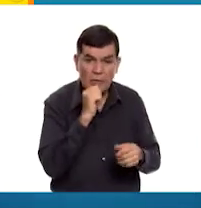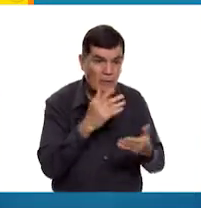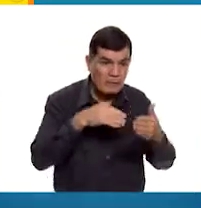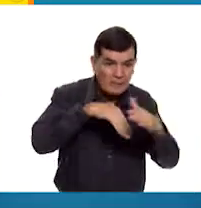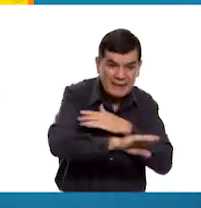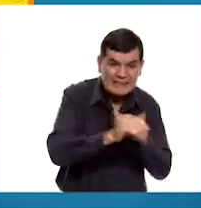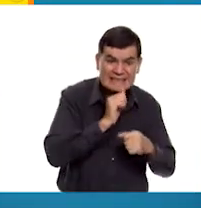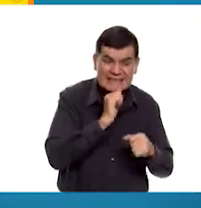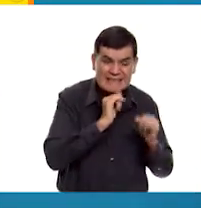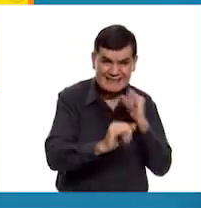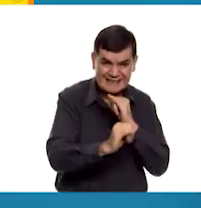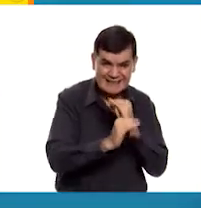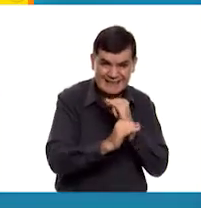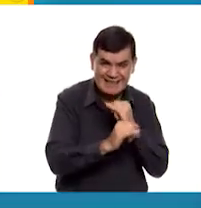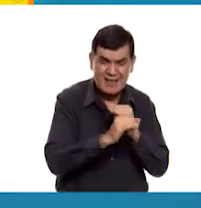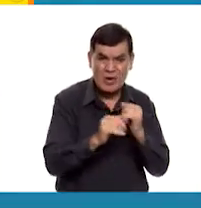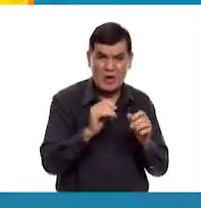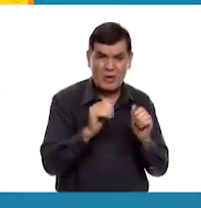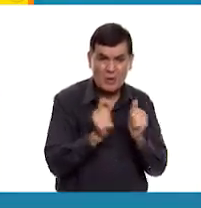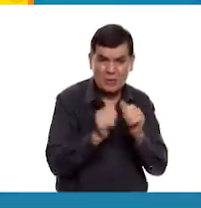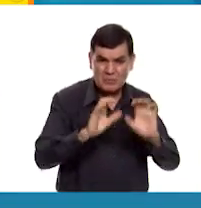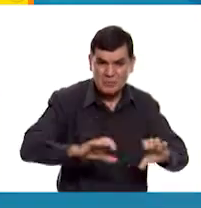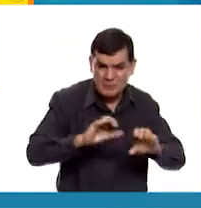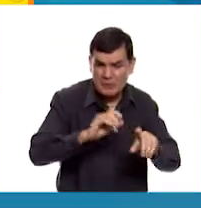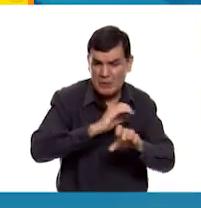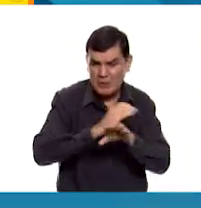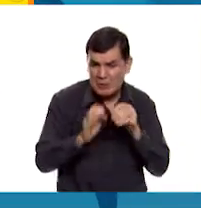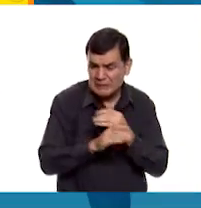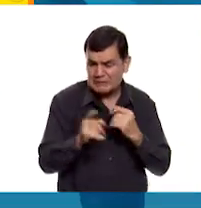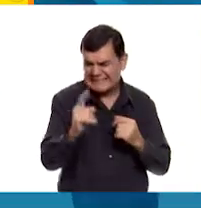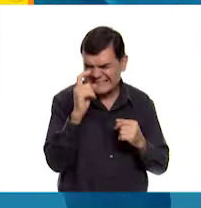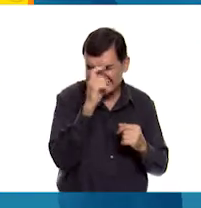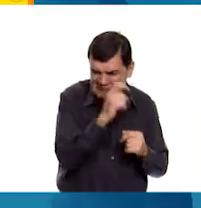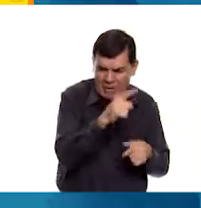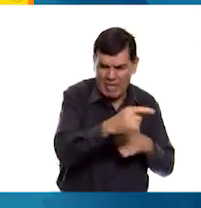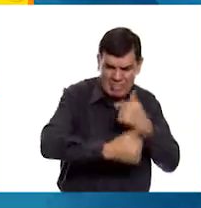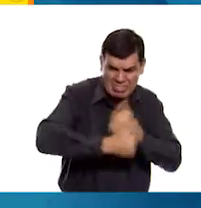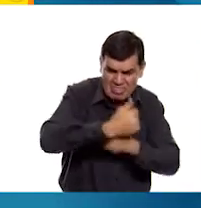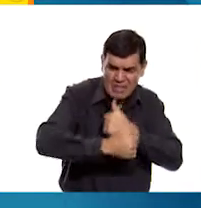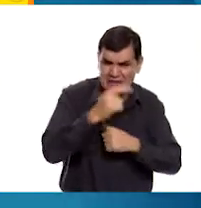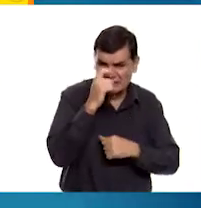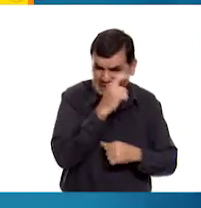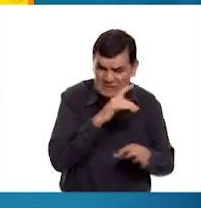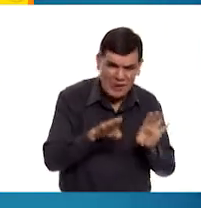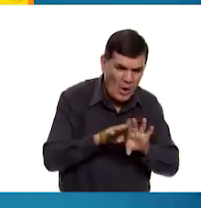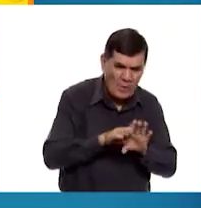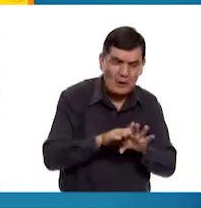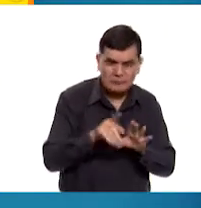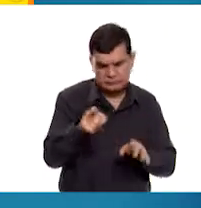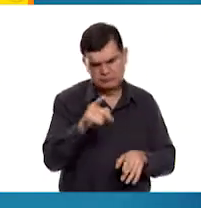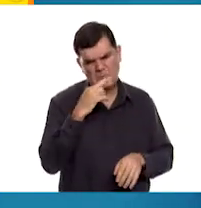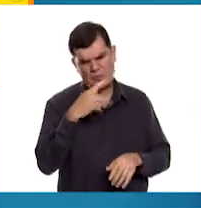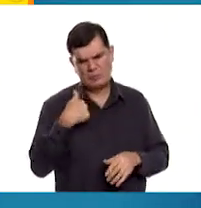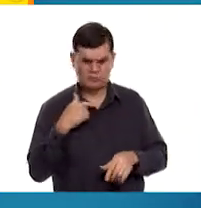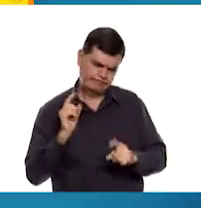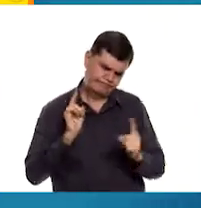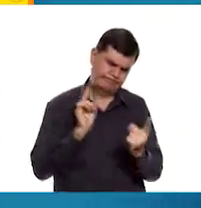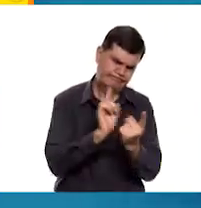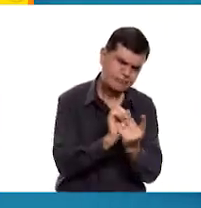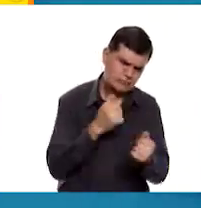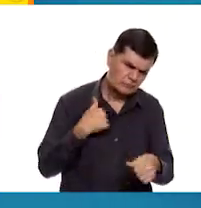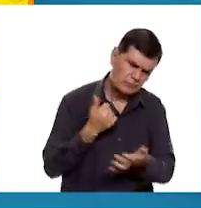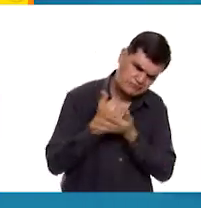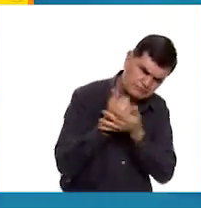acceso a un dispositivo digital o internet, o si se le dificulta utilizarlos, lo mejor que puedes hacer es acercarte y